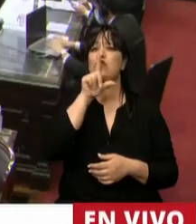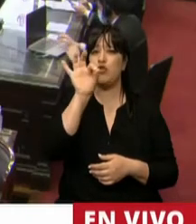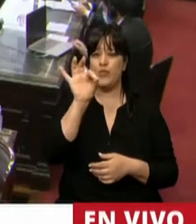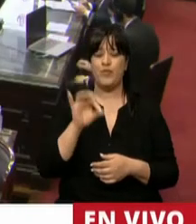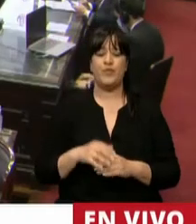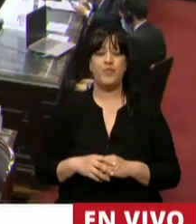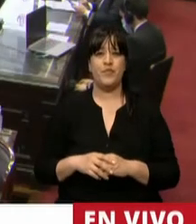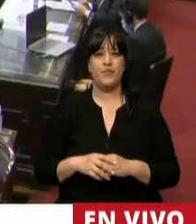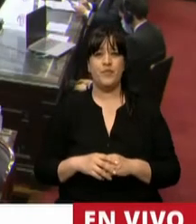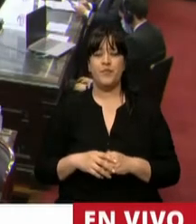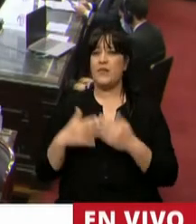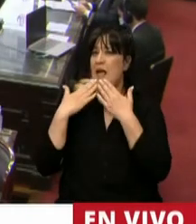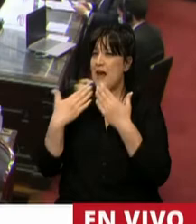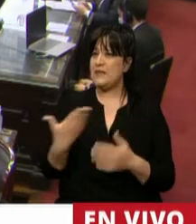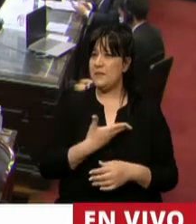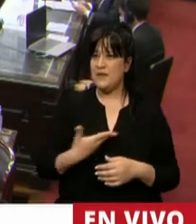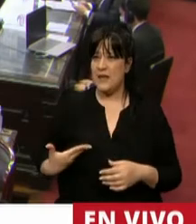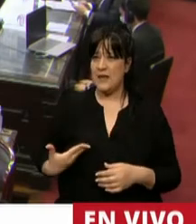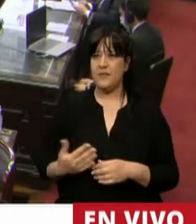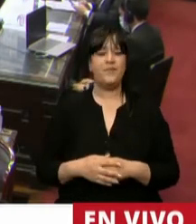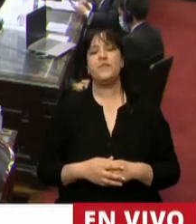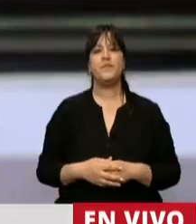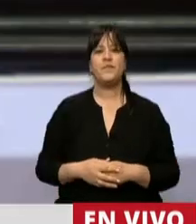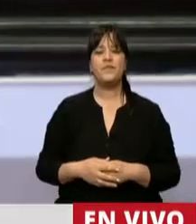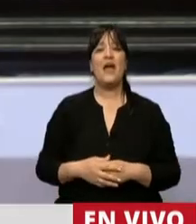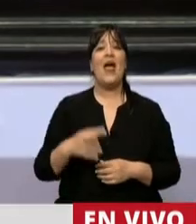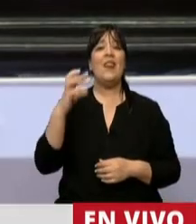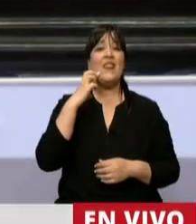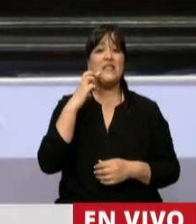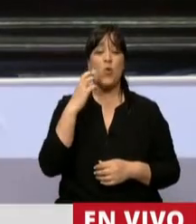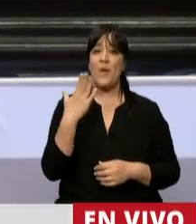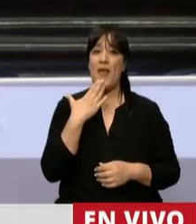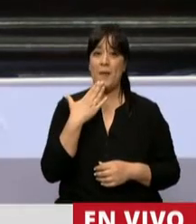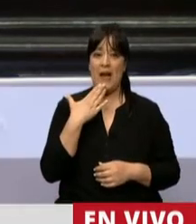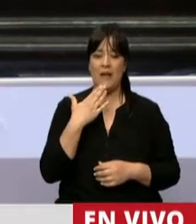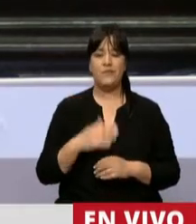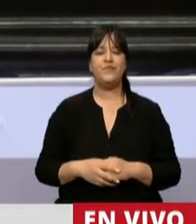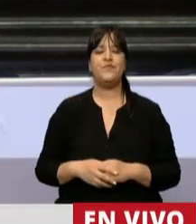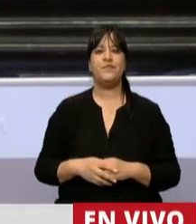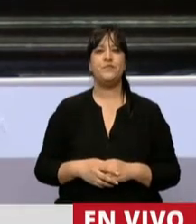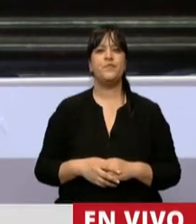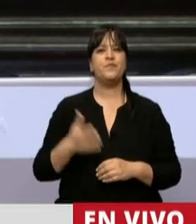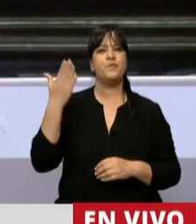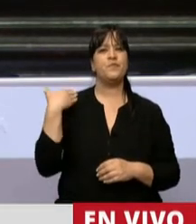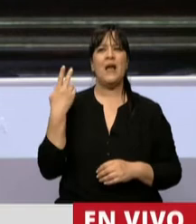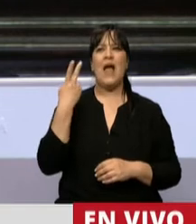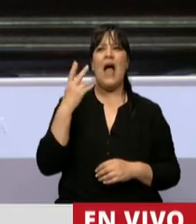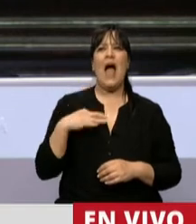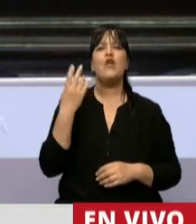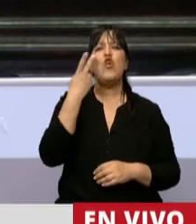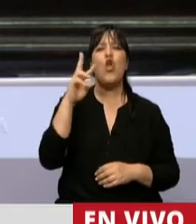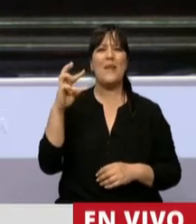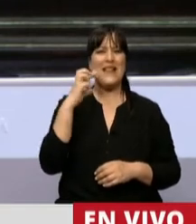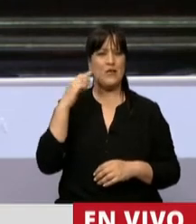Muchas gracias, señor Presidente. El 19 de abril del 2019 vine